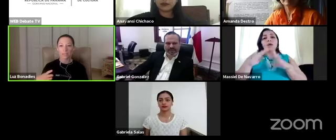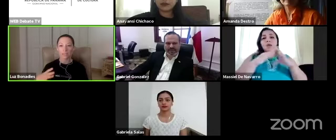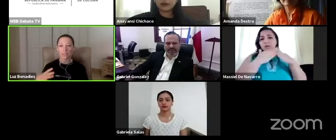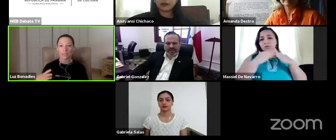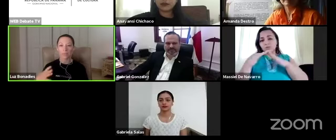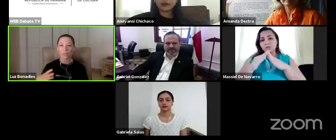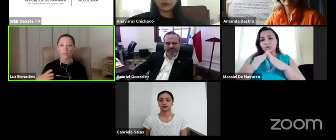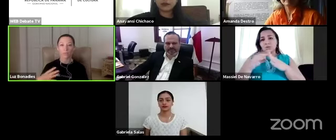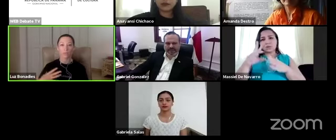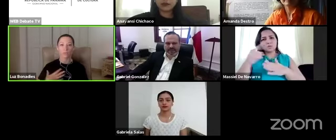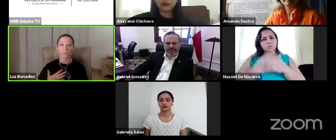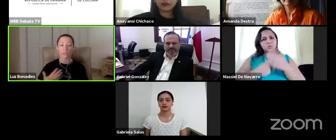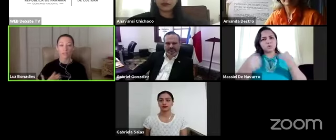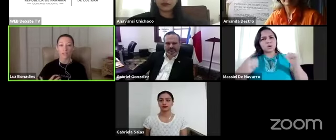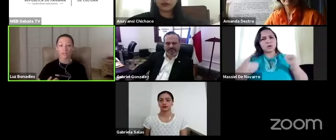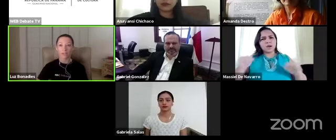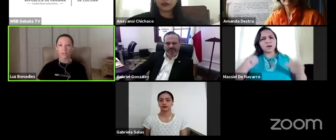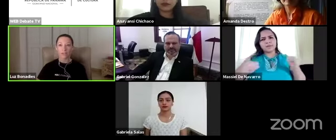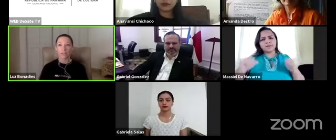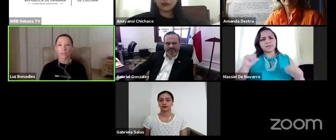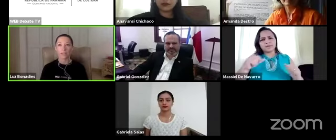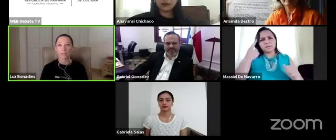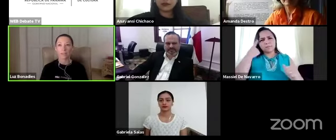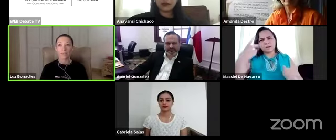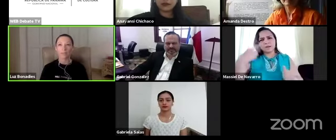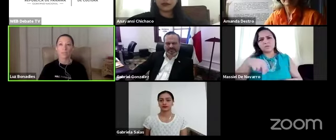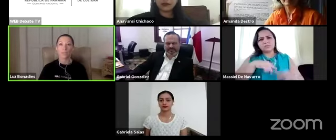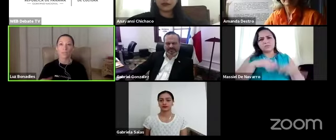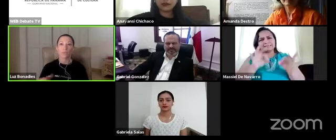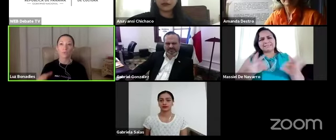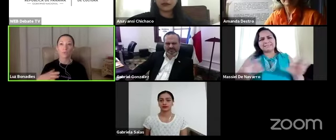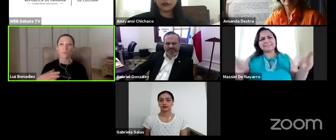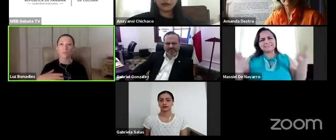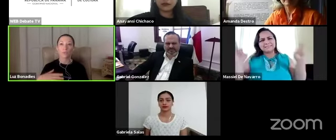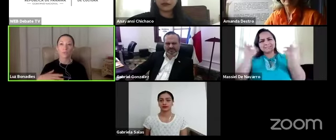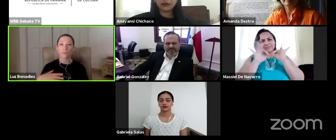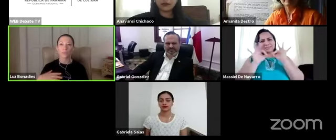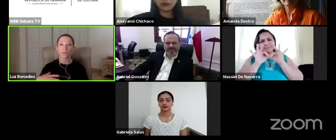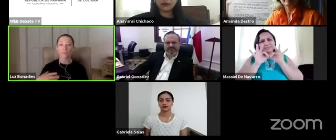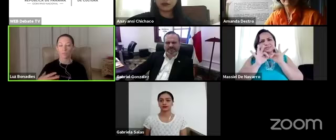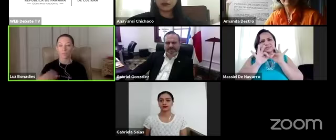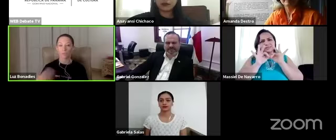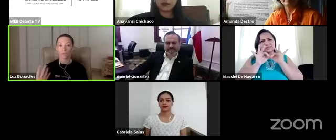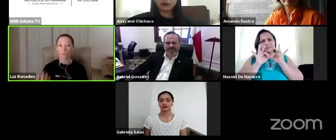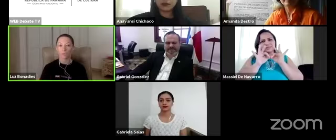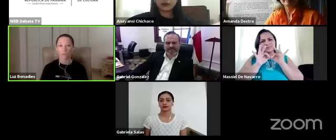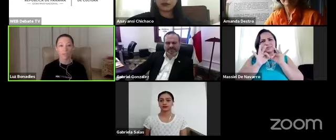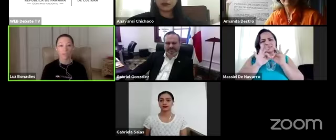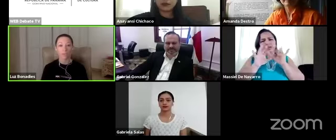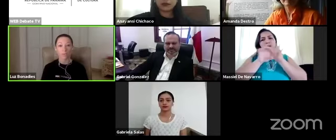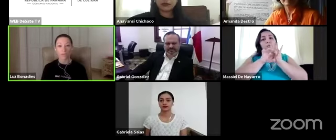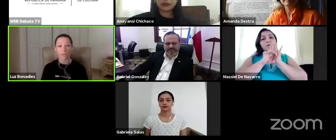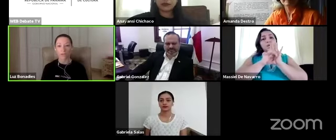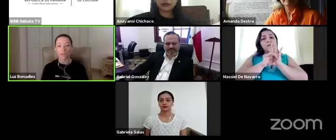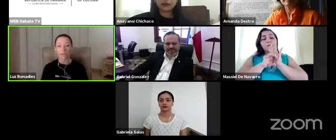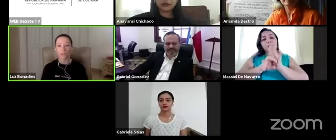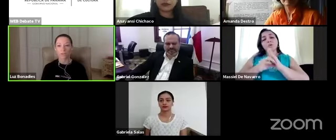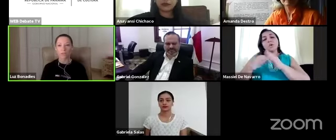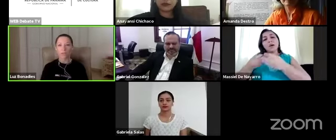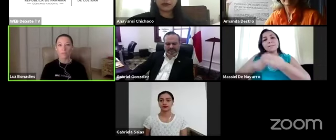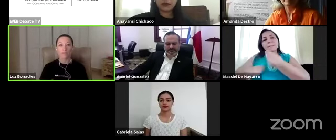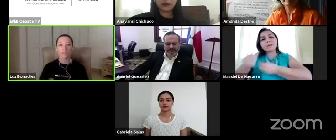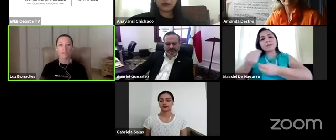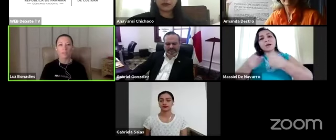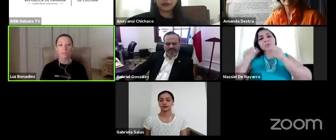artistas que en este punto para nosotros es vital que al por ejemplo no ser parte del mercado formal poder buscar maneras de apoyarlos